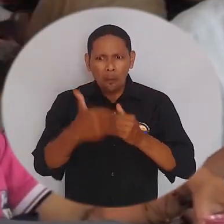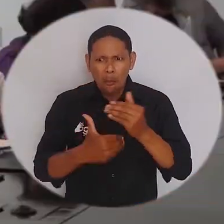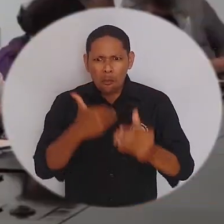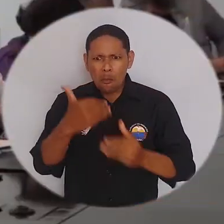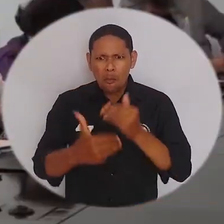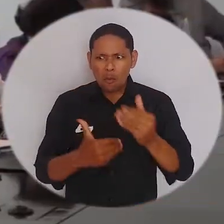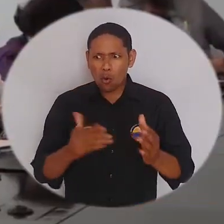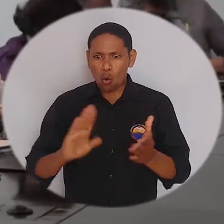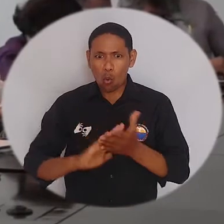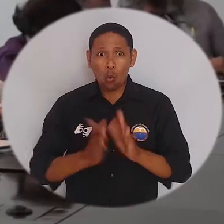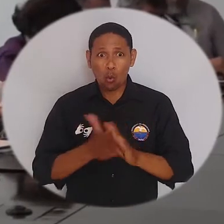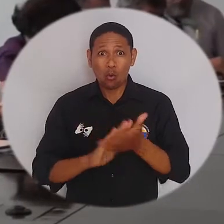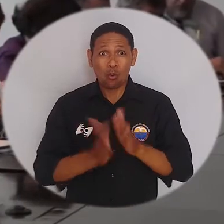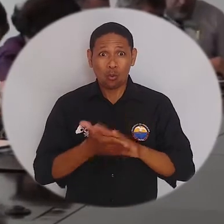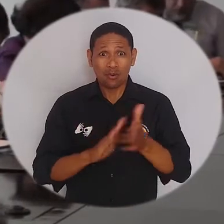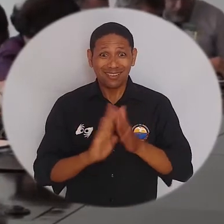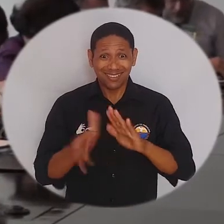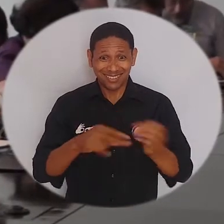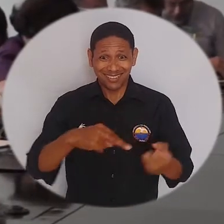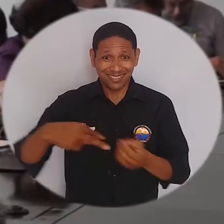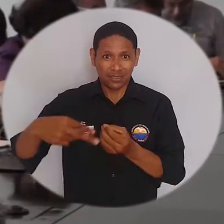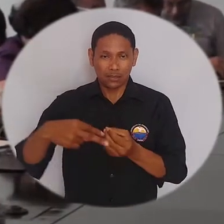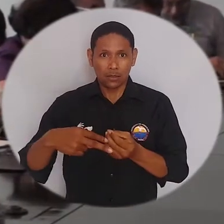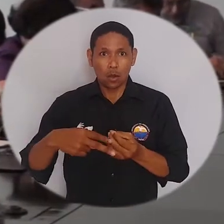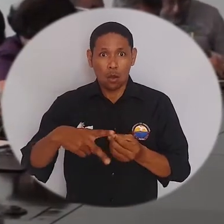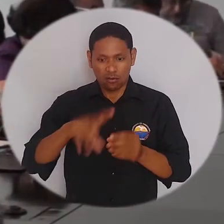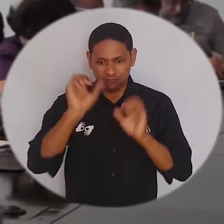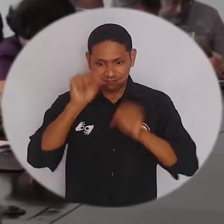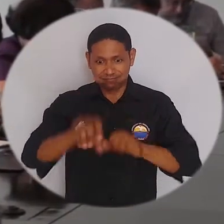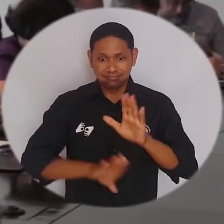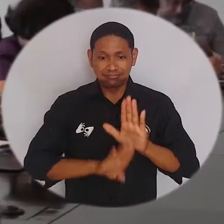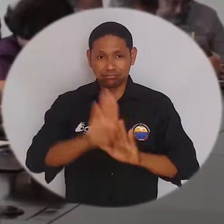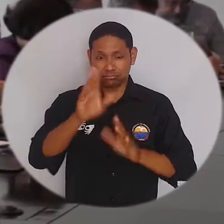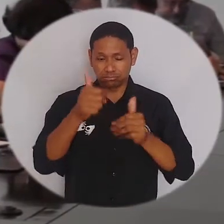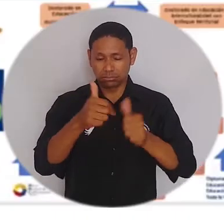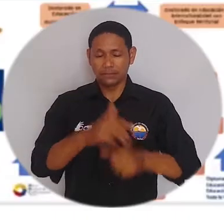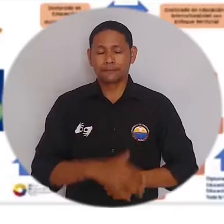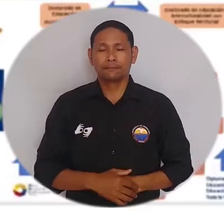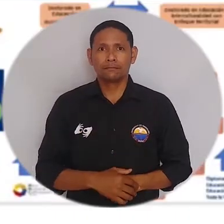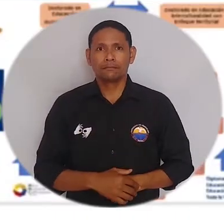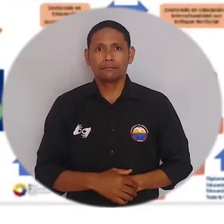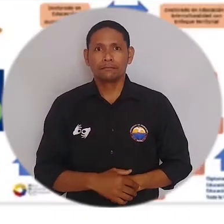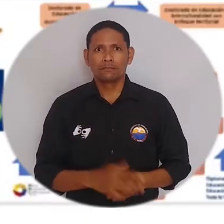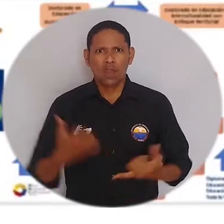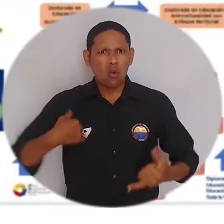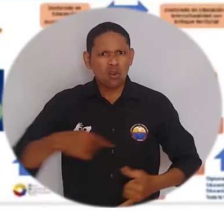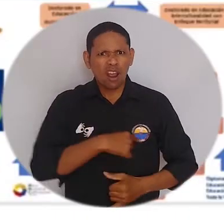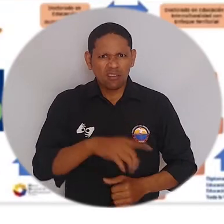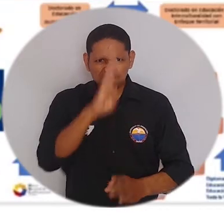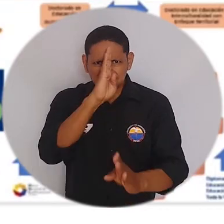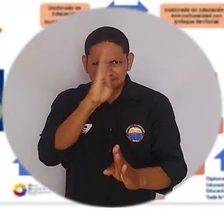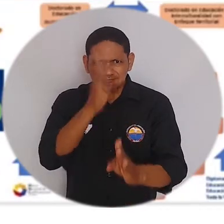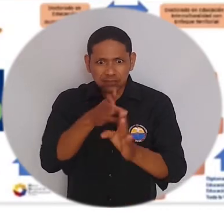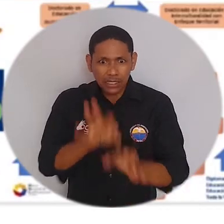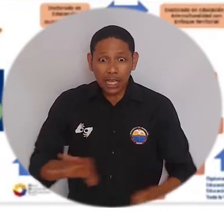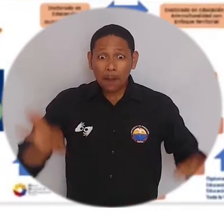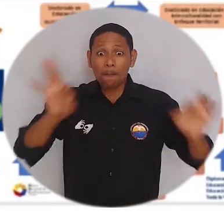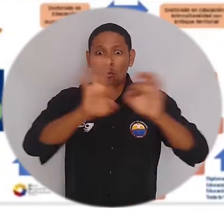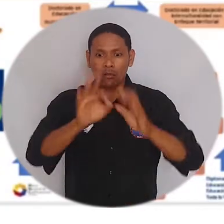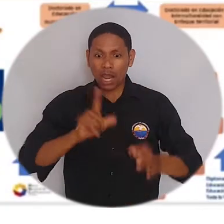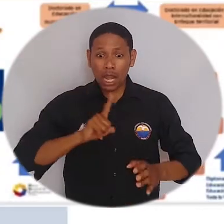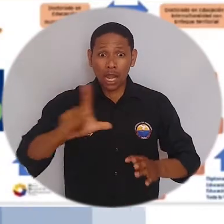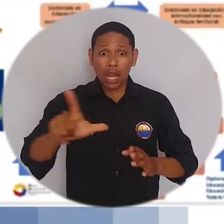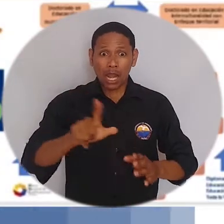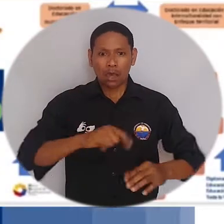capacidades de toda la comunidad educativa. Nuestra ruta busca precisamente empezar al centro el liderazgo